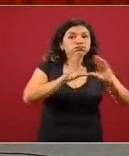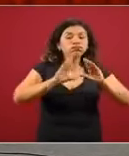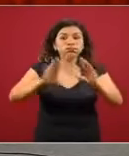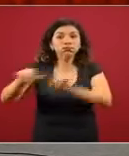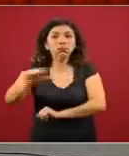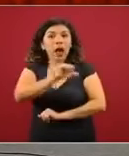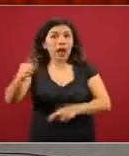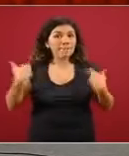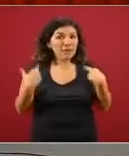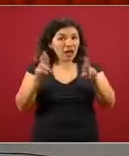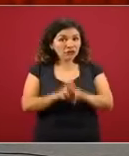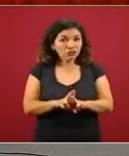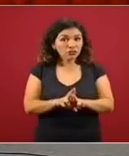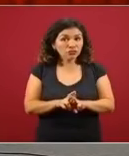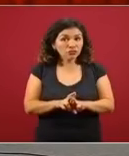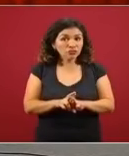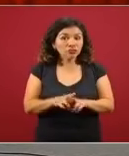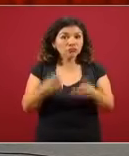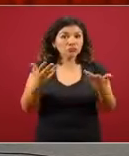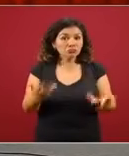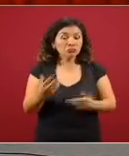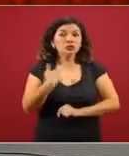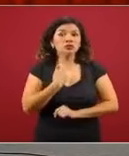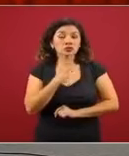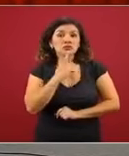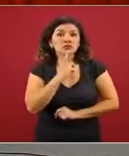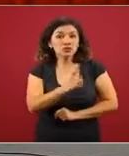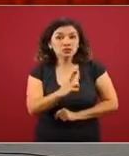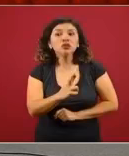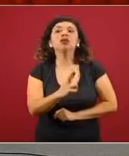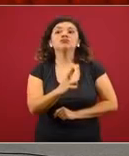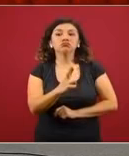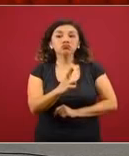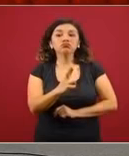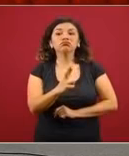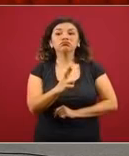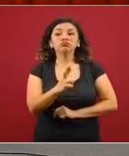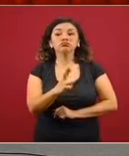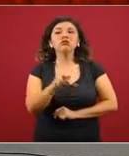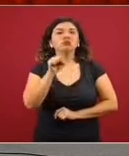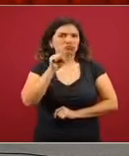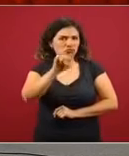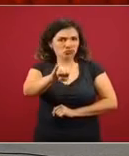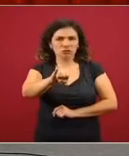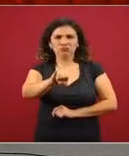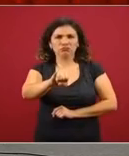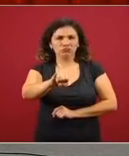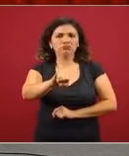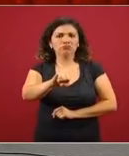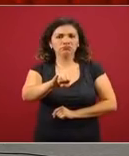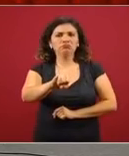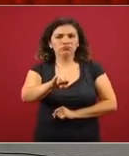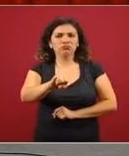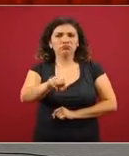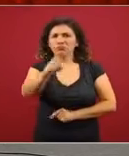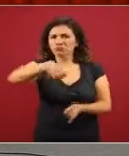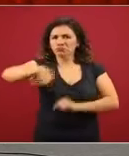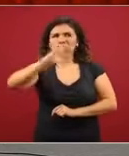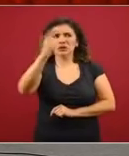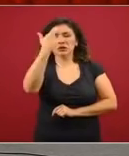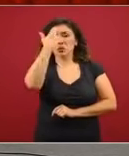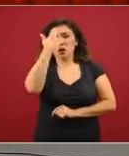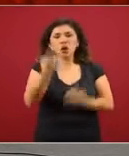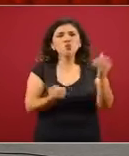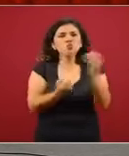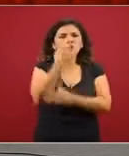magisterial. Y la respuesta es que sí. Recordemos que con las